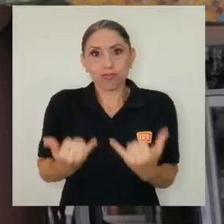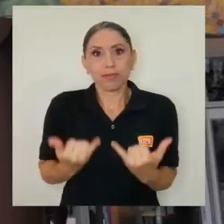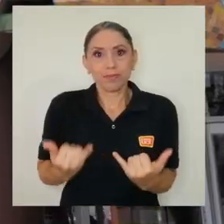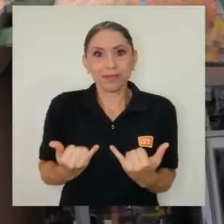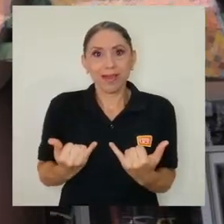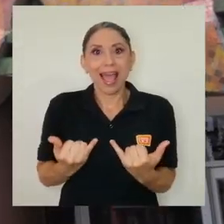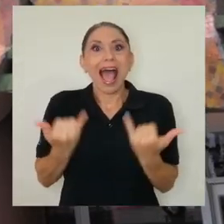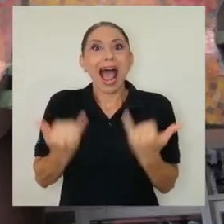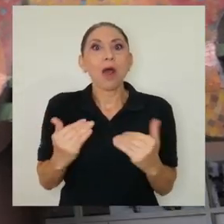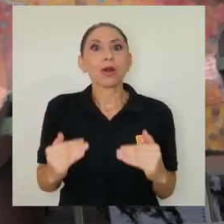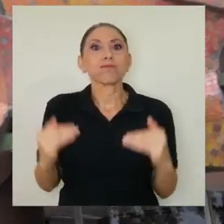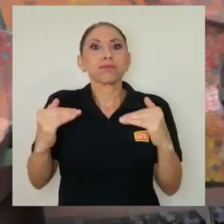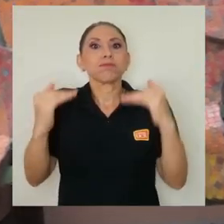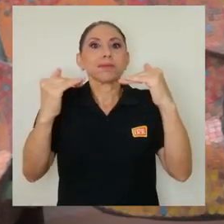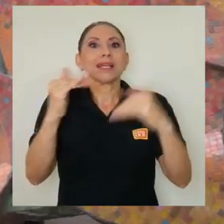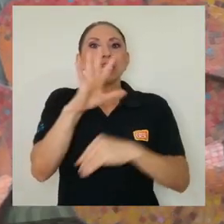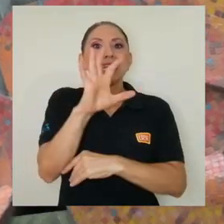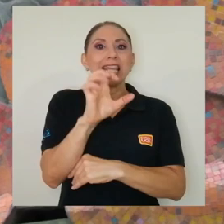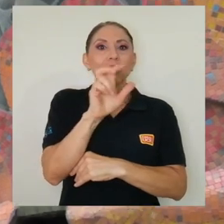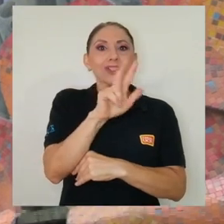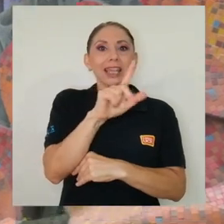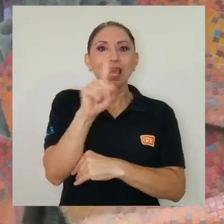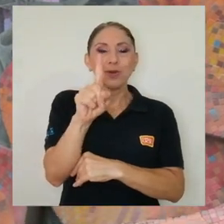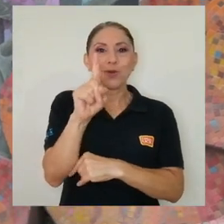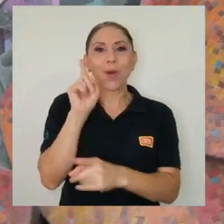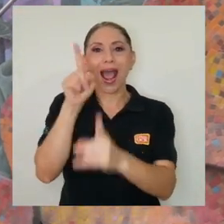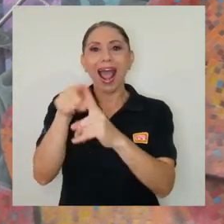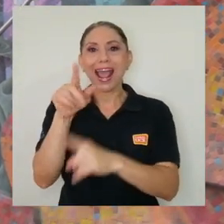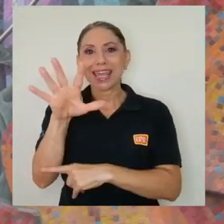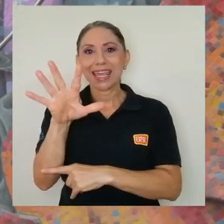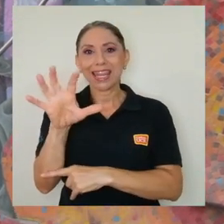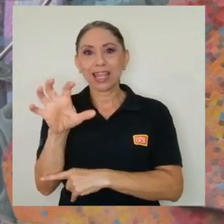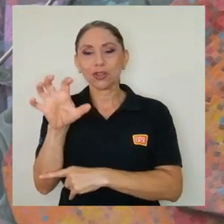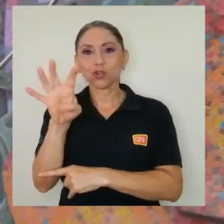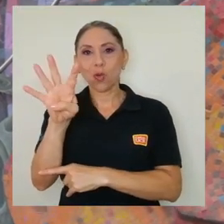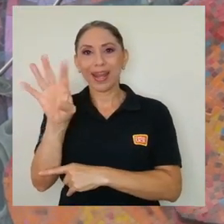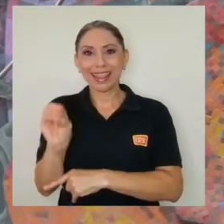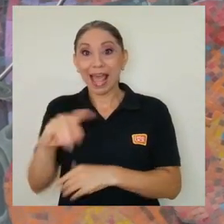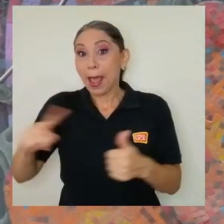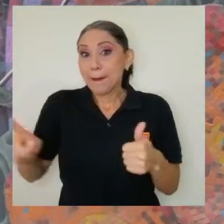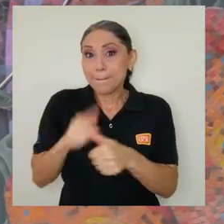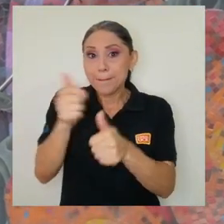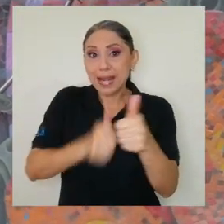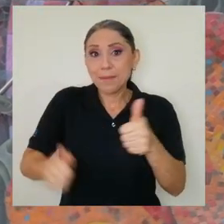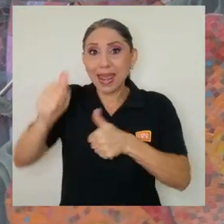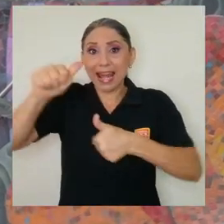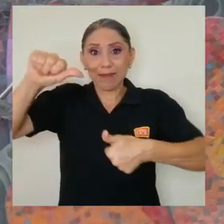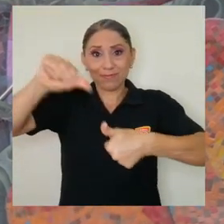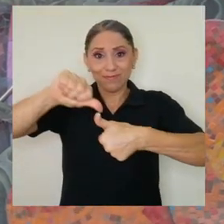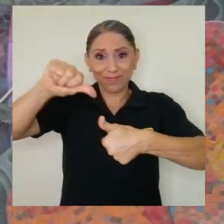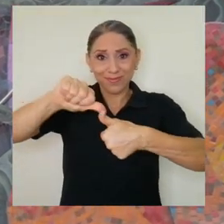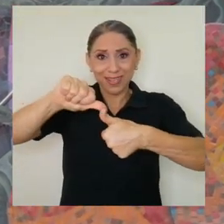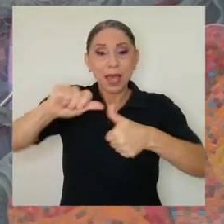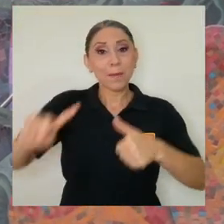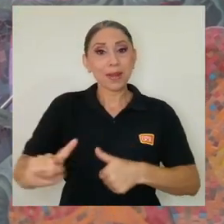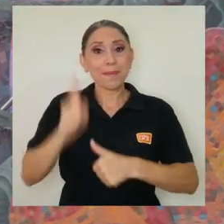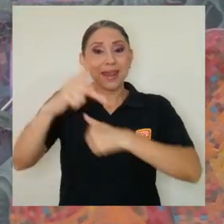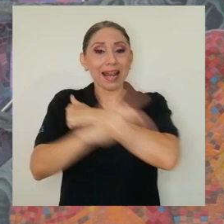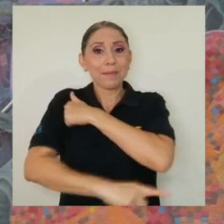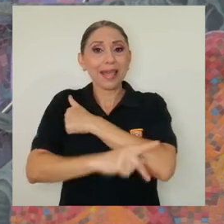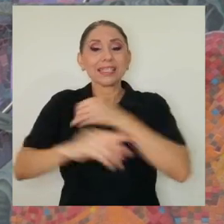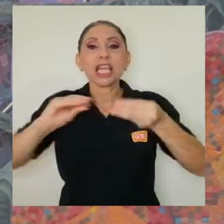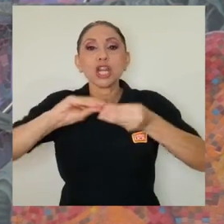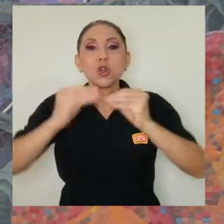al rango 531-540. Se mantiene como la primera en el Istmo Centroamericano y en el país y la número